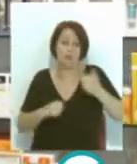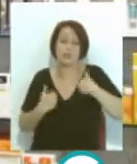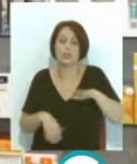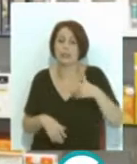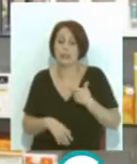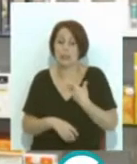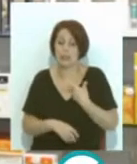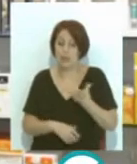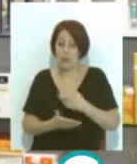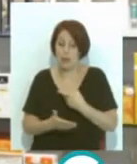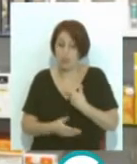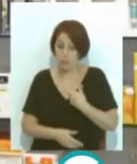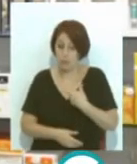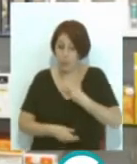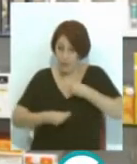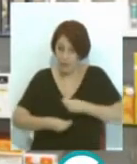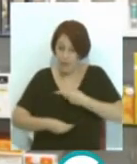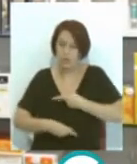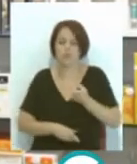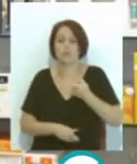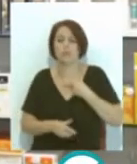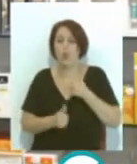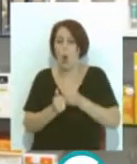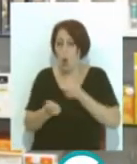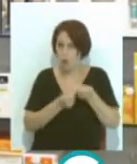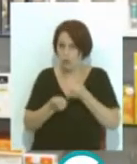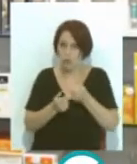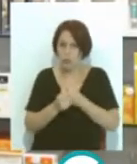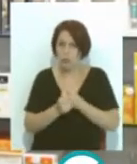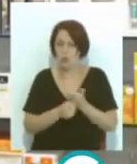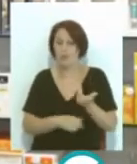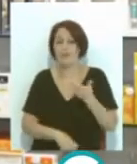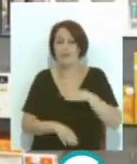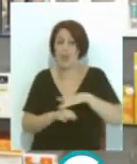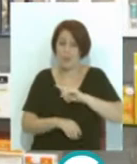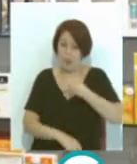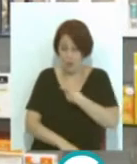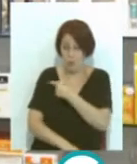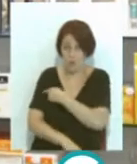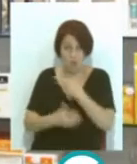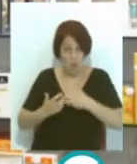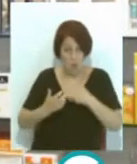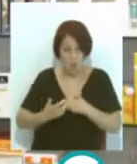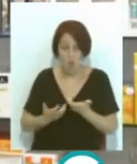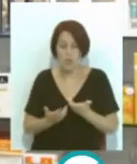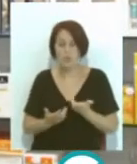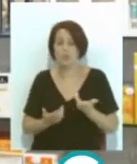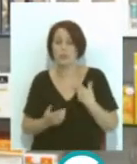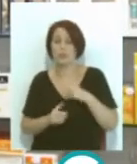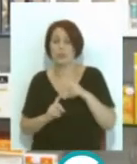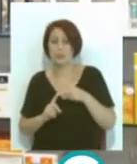tenemos que seguirlo, tenemos que controlarlo y vigilarlo. ¿Para qué? Para que primero cumpla y segundo, para que ese